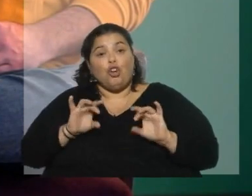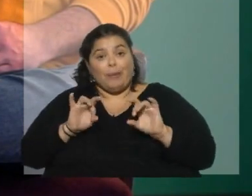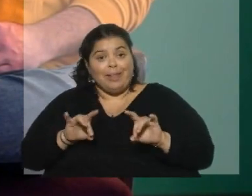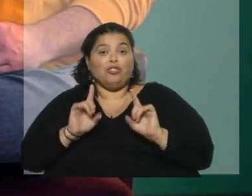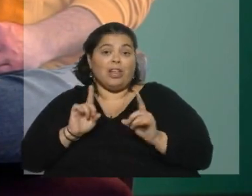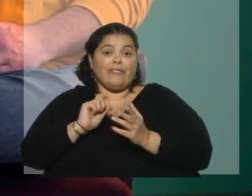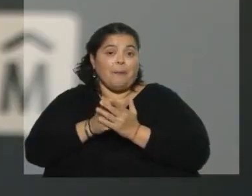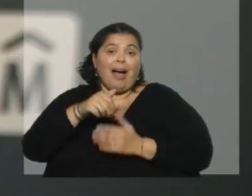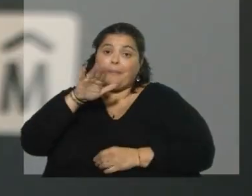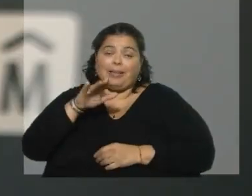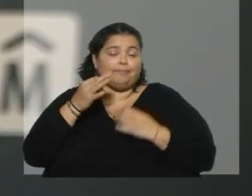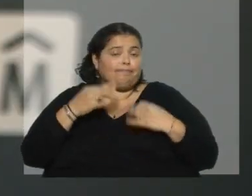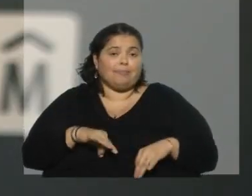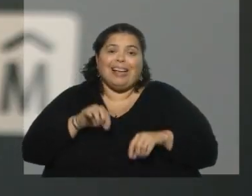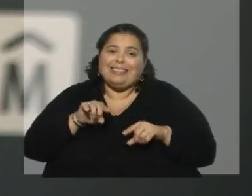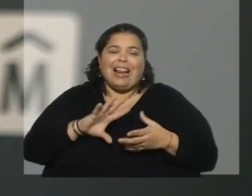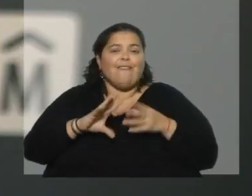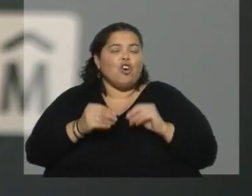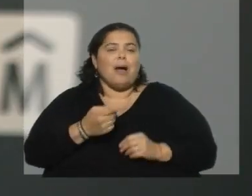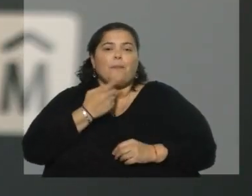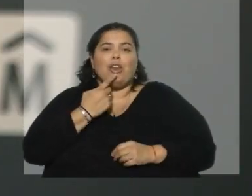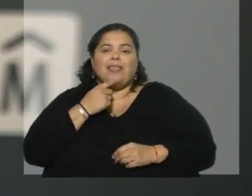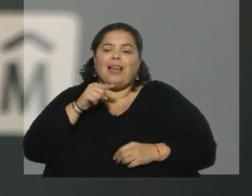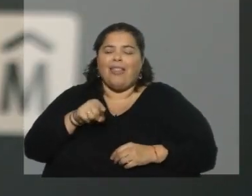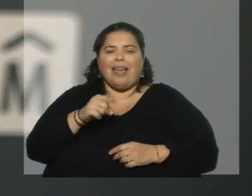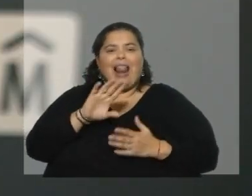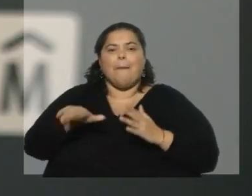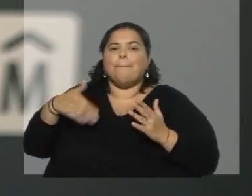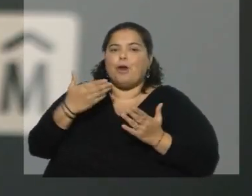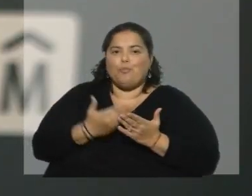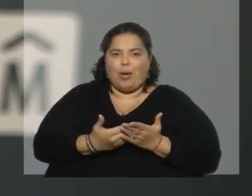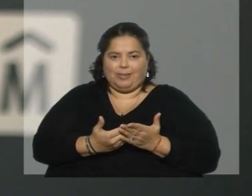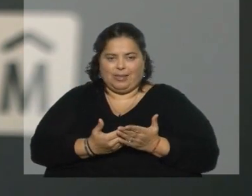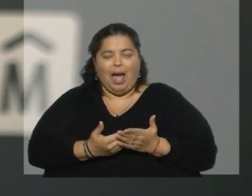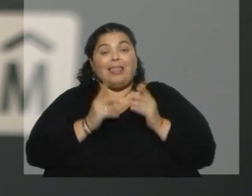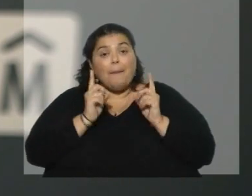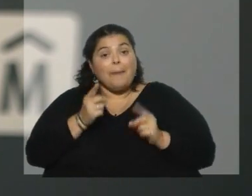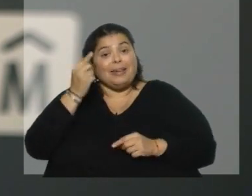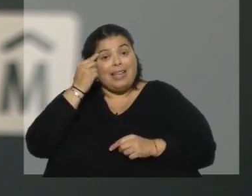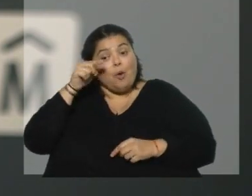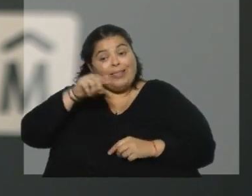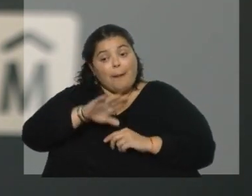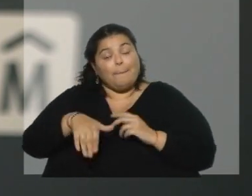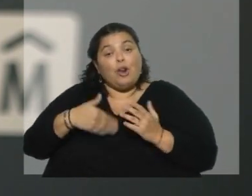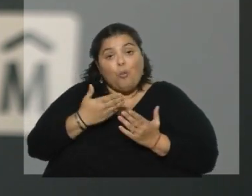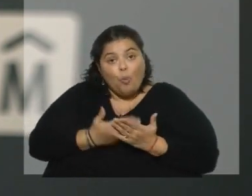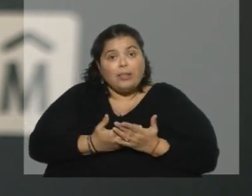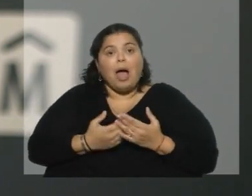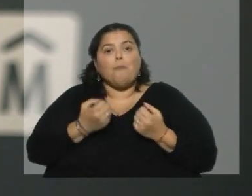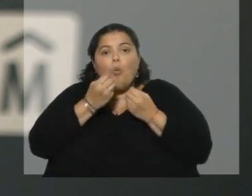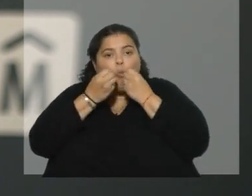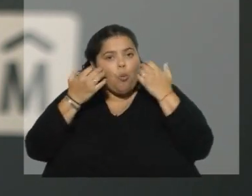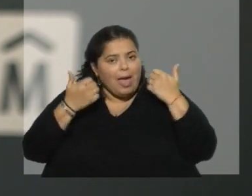de la estructuración o la visión política detrás de la propuesta. También creemos que la propuesta, en un punto de vista técnico, es muy sólida